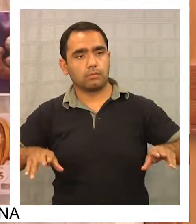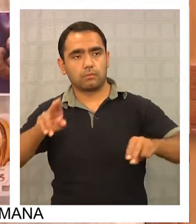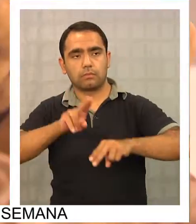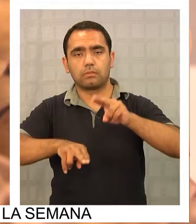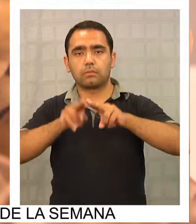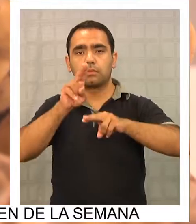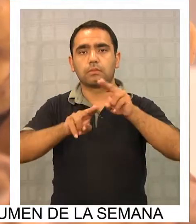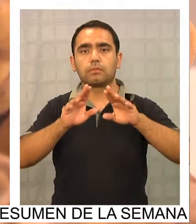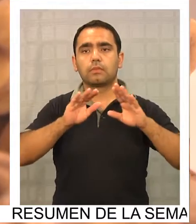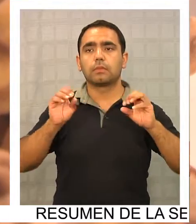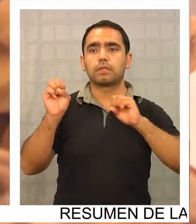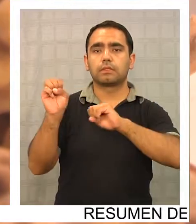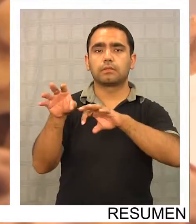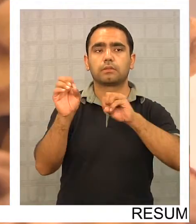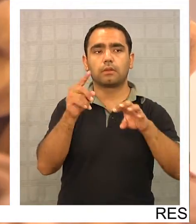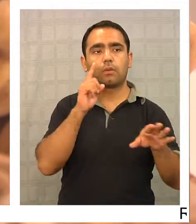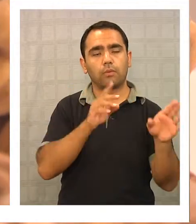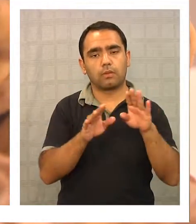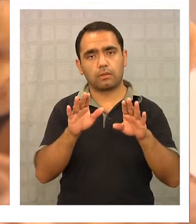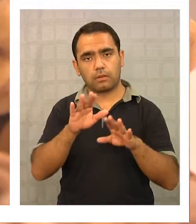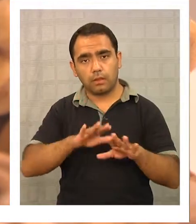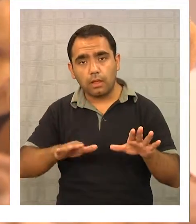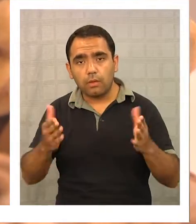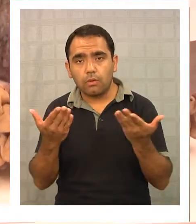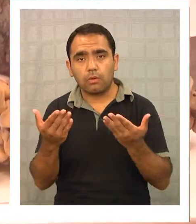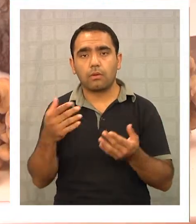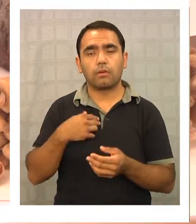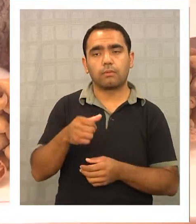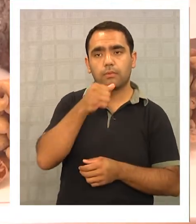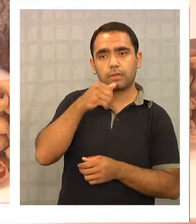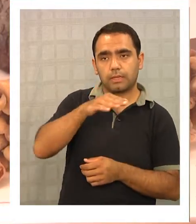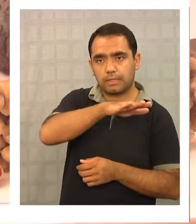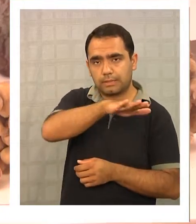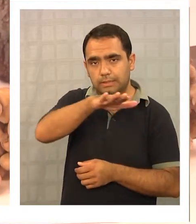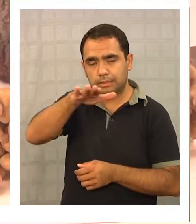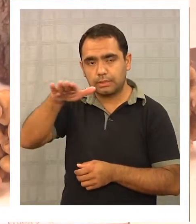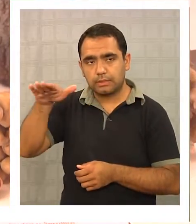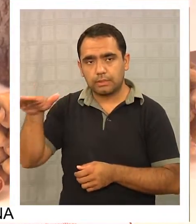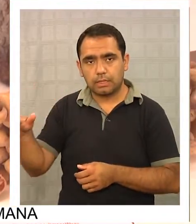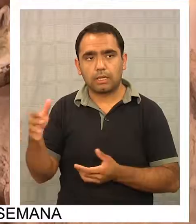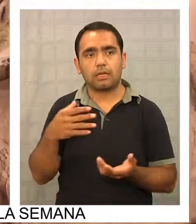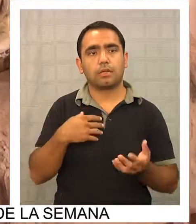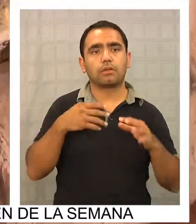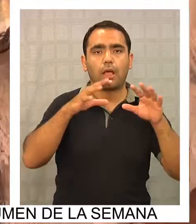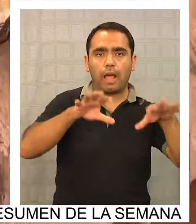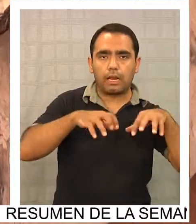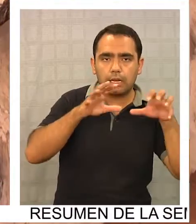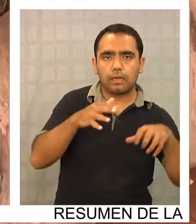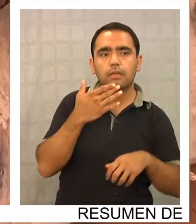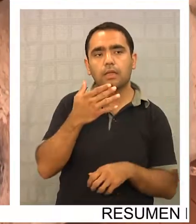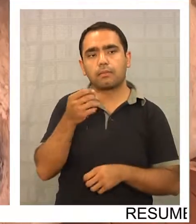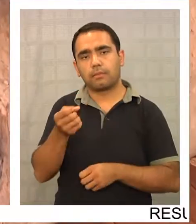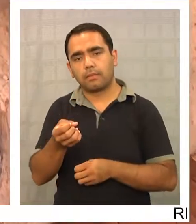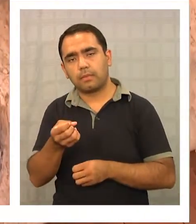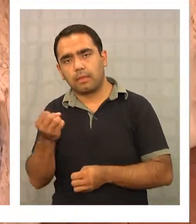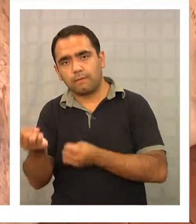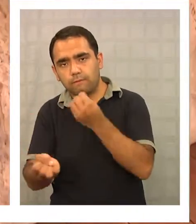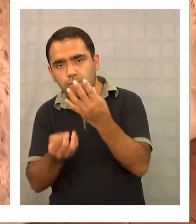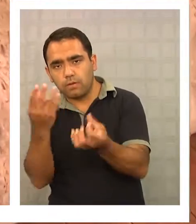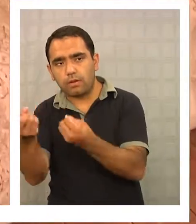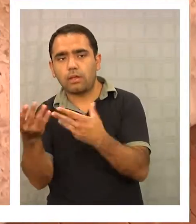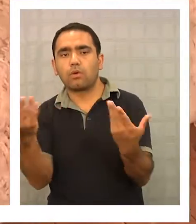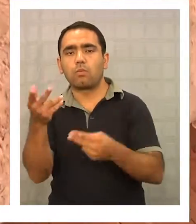destinado a la preservación a través de la enseñanza de la flora y la fauna local, además de la historia